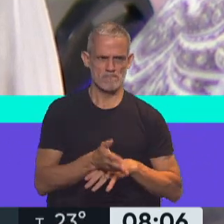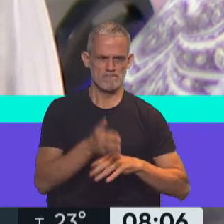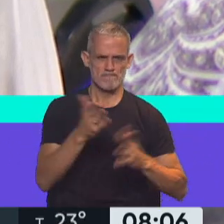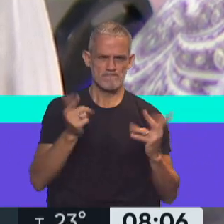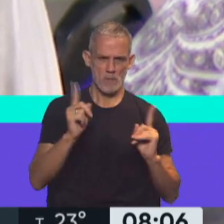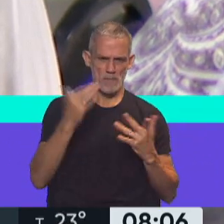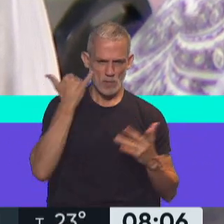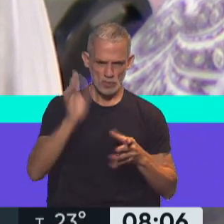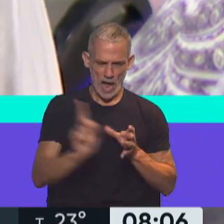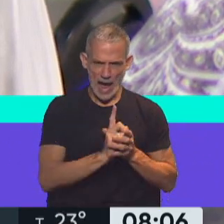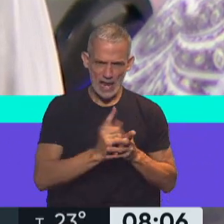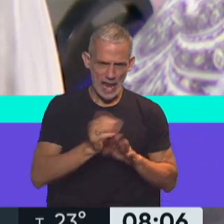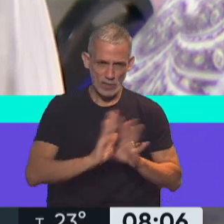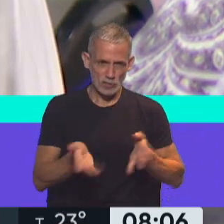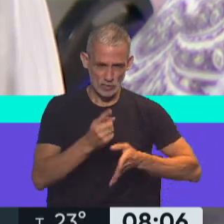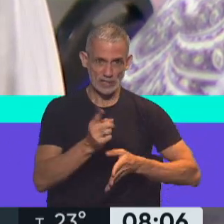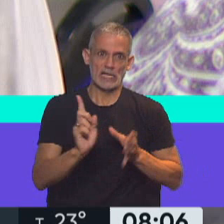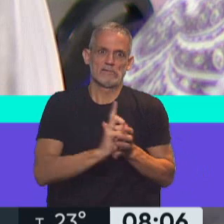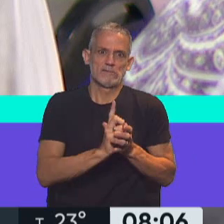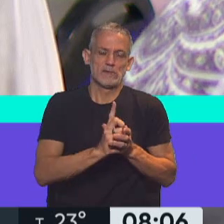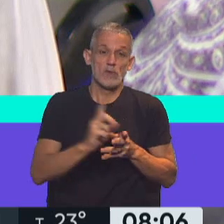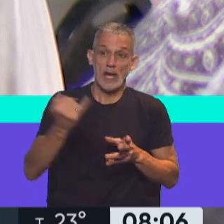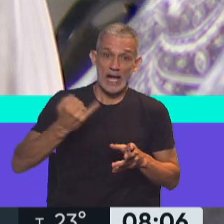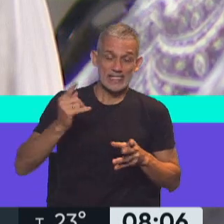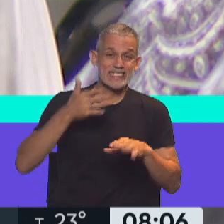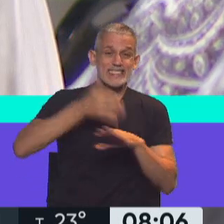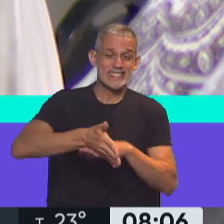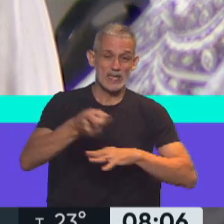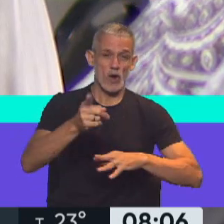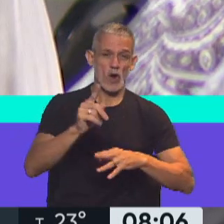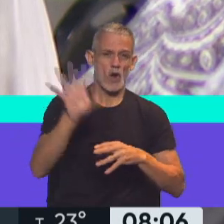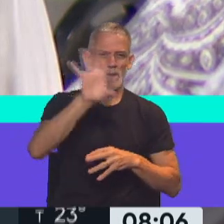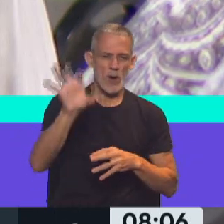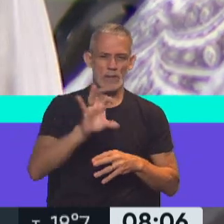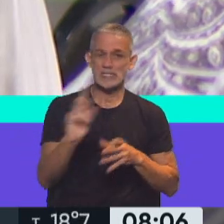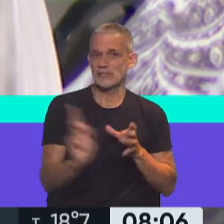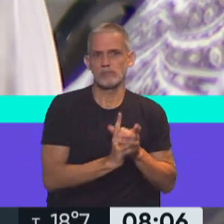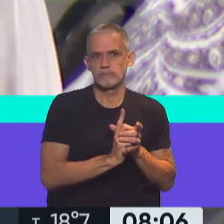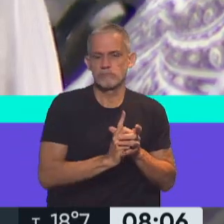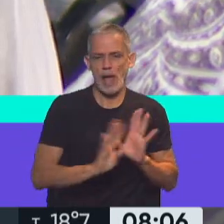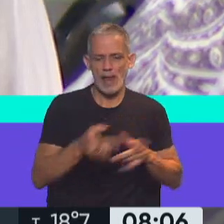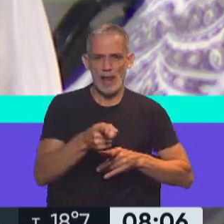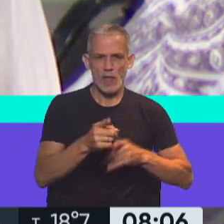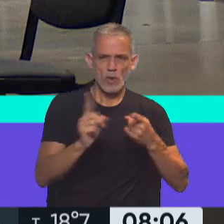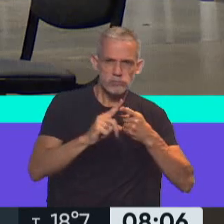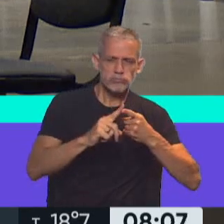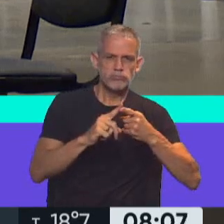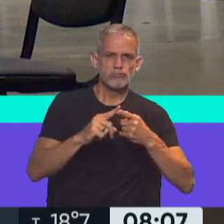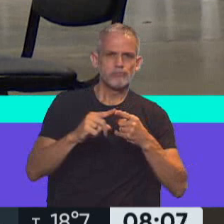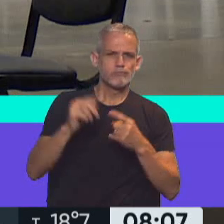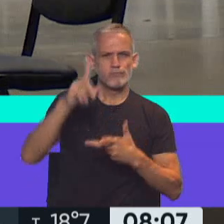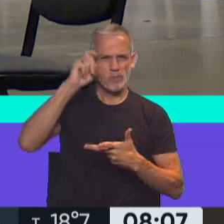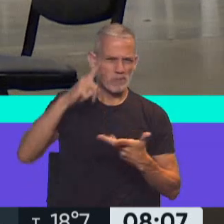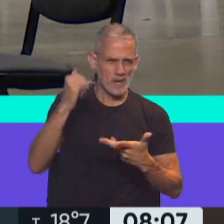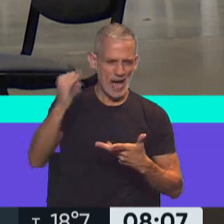él ya estaba aislado, se aísla desde el momento que ingresó a la provincia. Entonces, que toma contacto con el sistema de salud